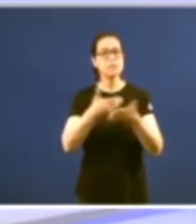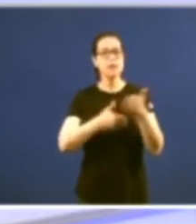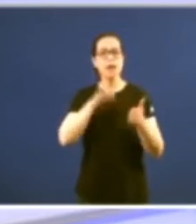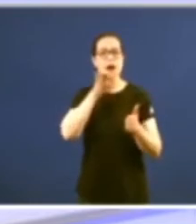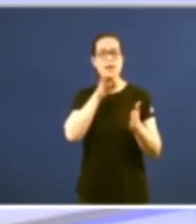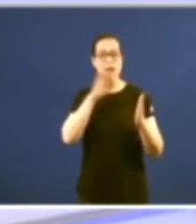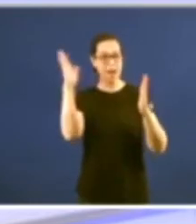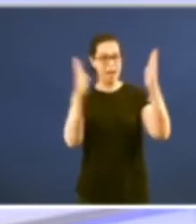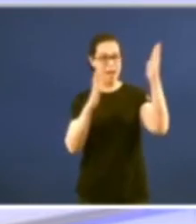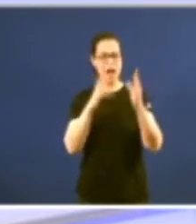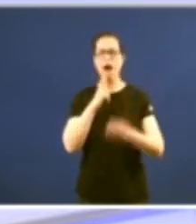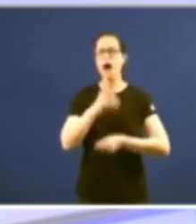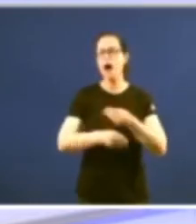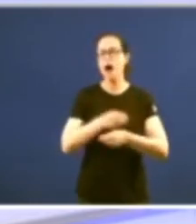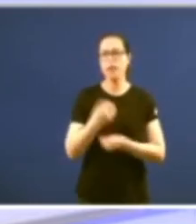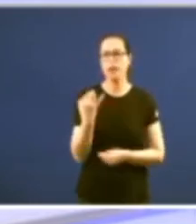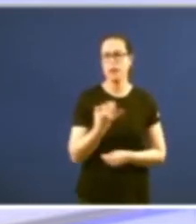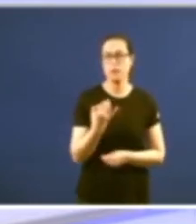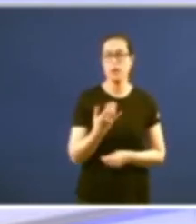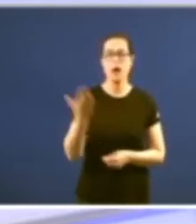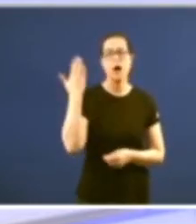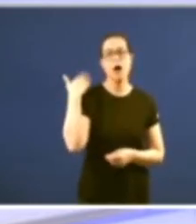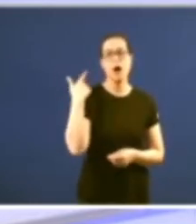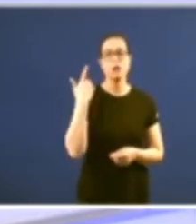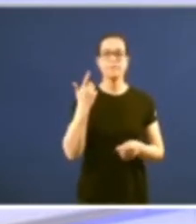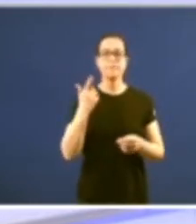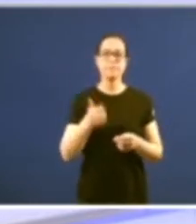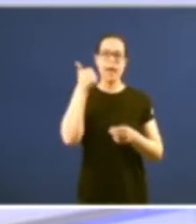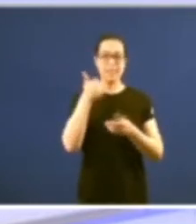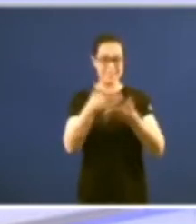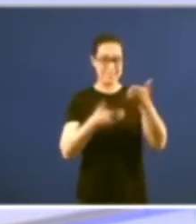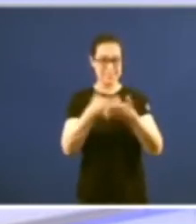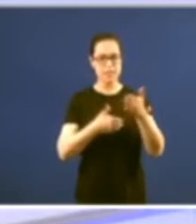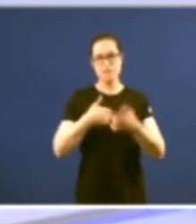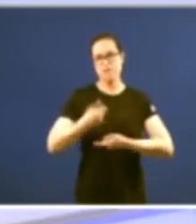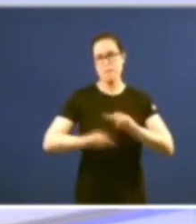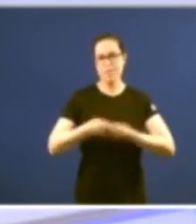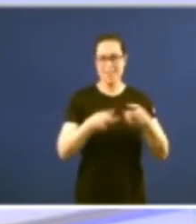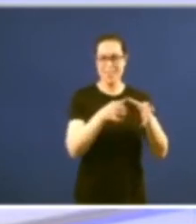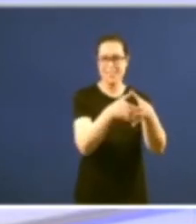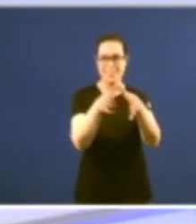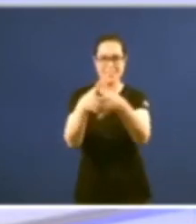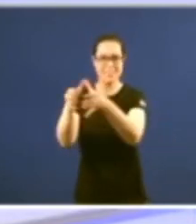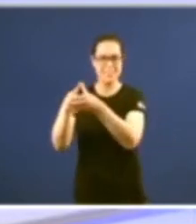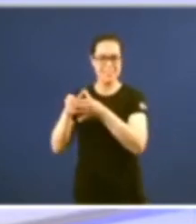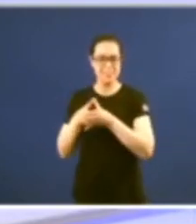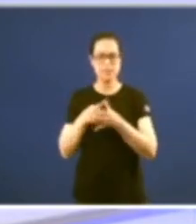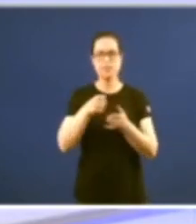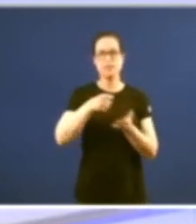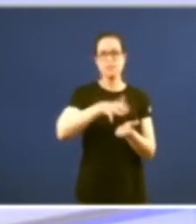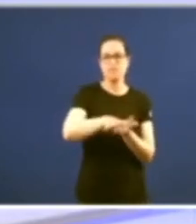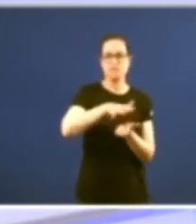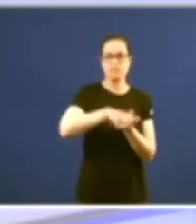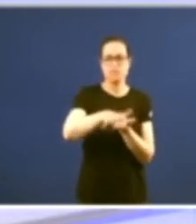caracterizada daquela por negocios de tipo familiar ancorada nas máis artesanais fórmulas de impresión e